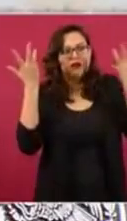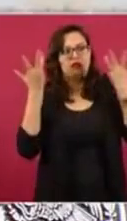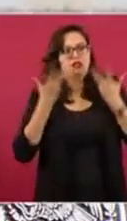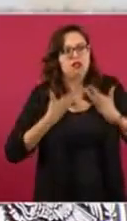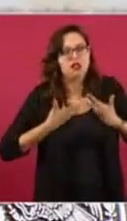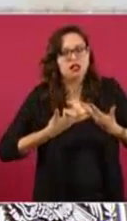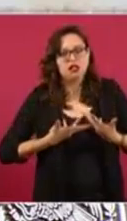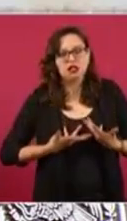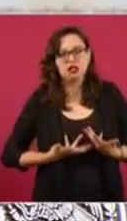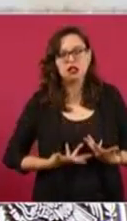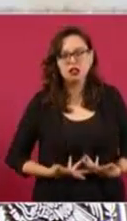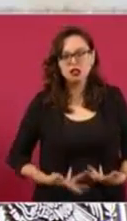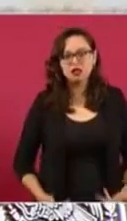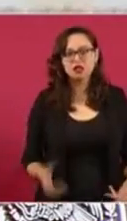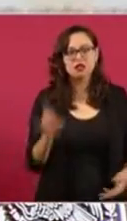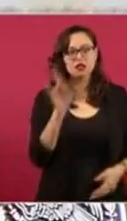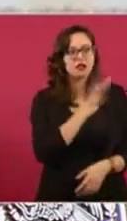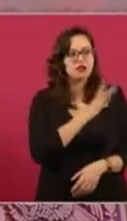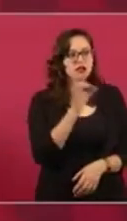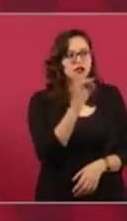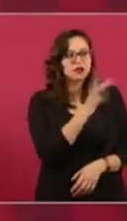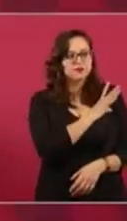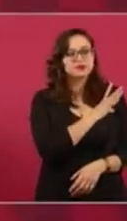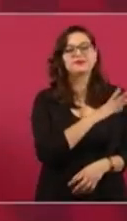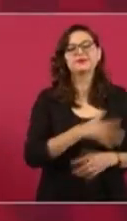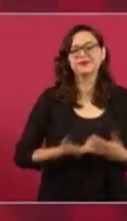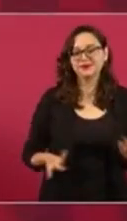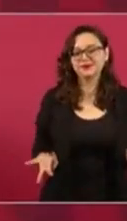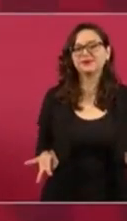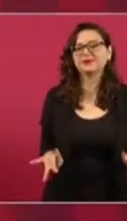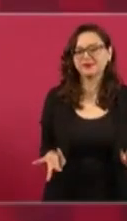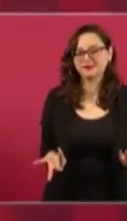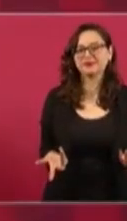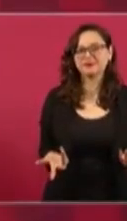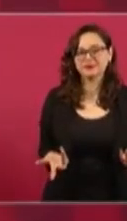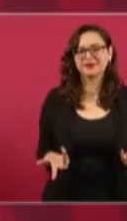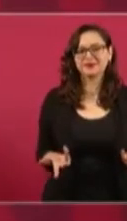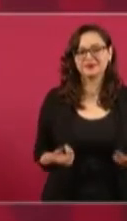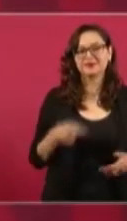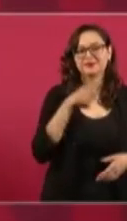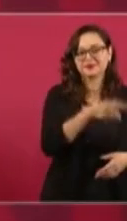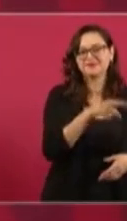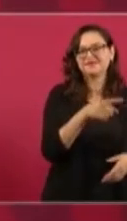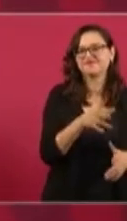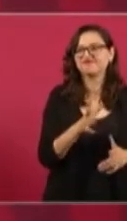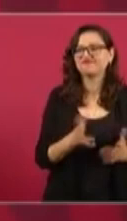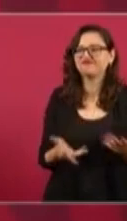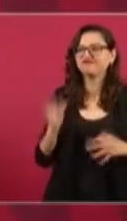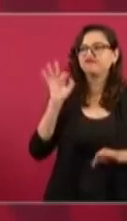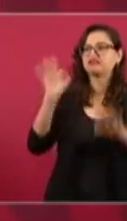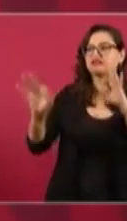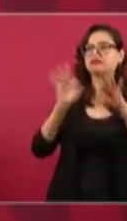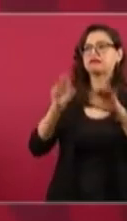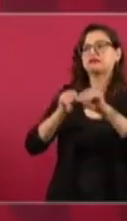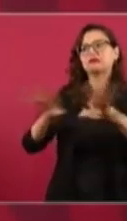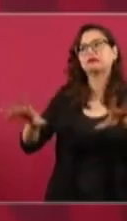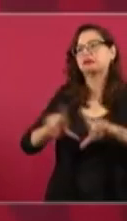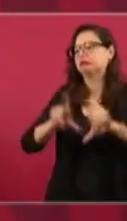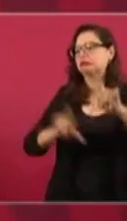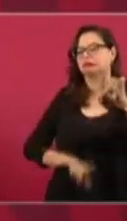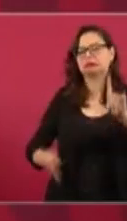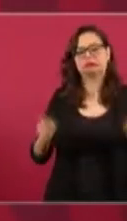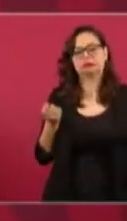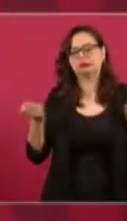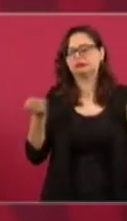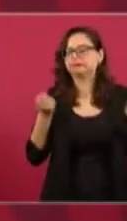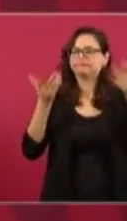levantar toda una campaña de inestabilidad en el